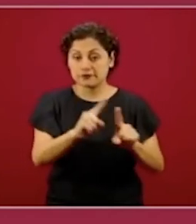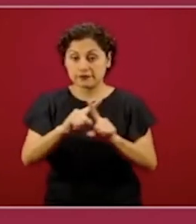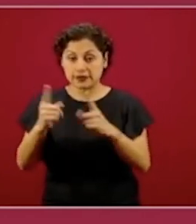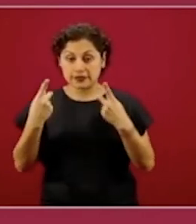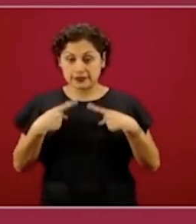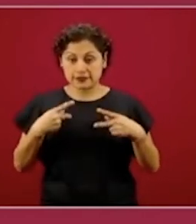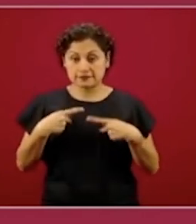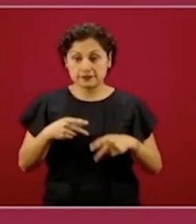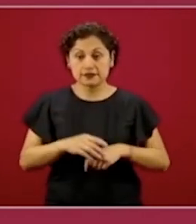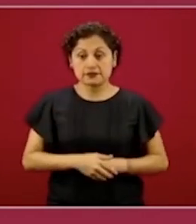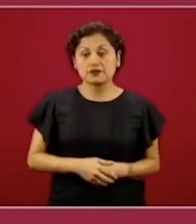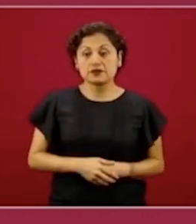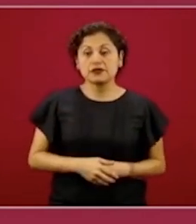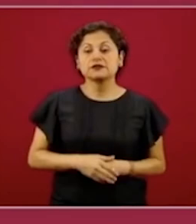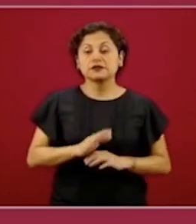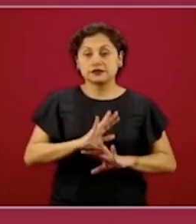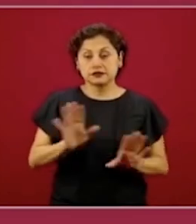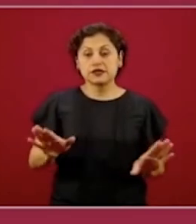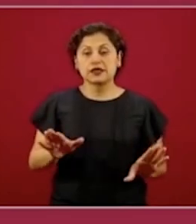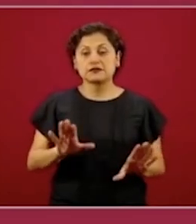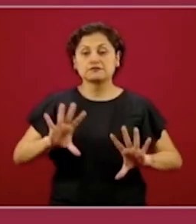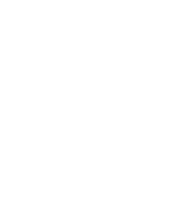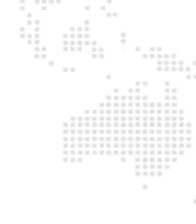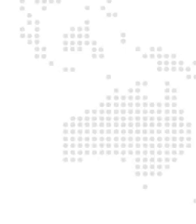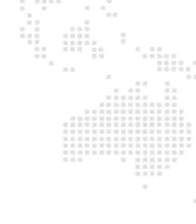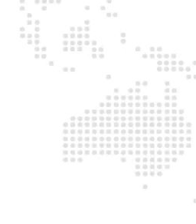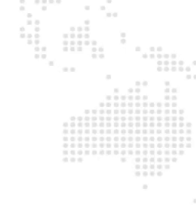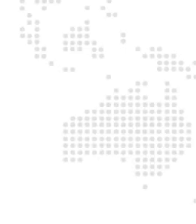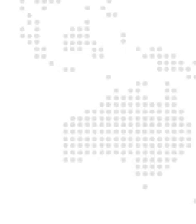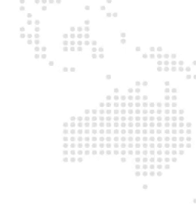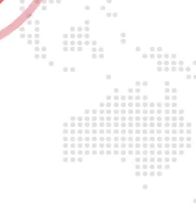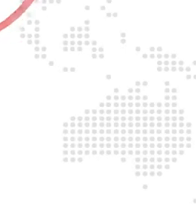millones 525 mil pesos.